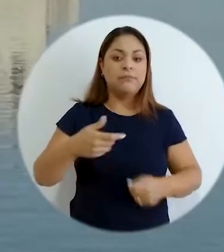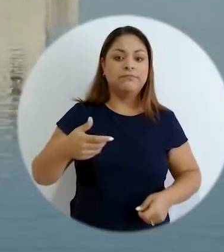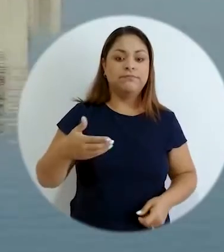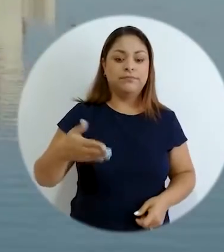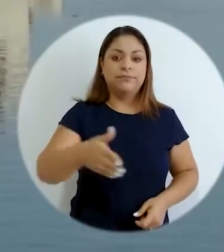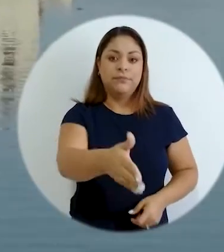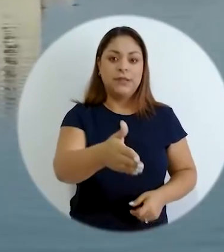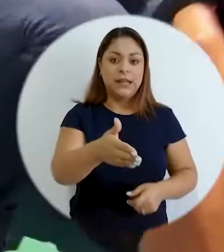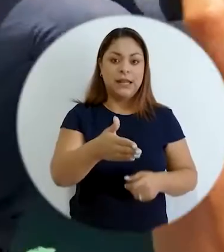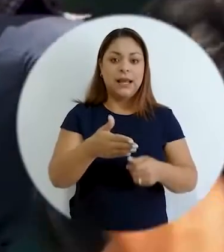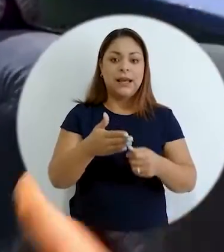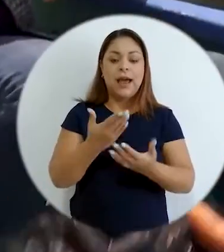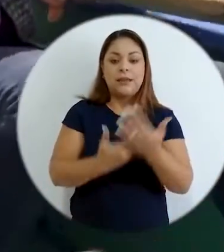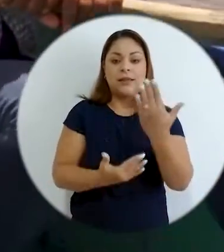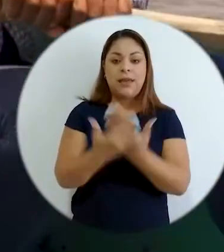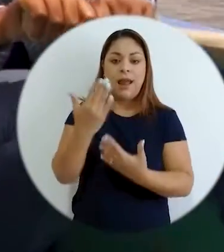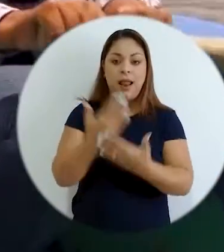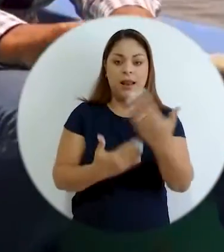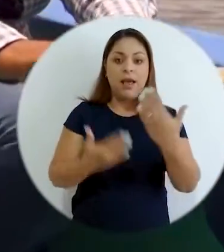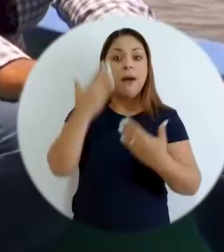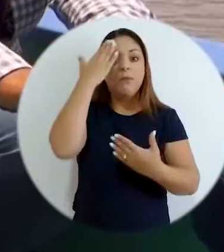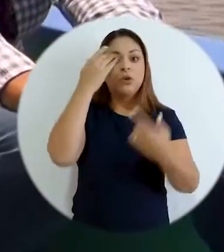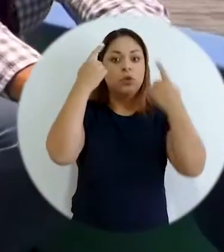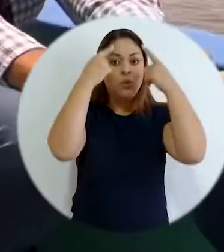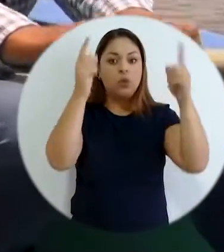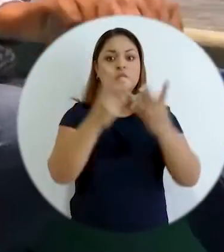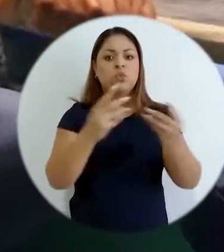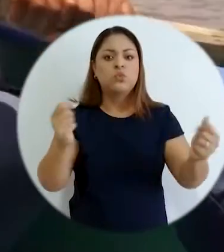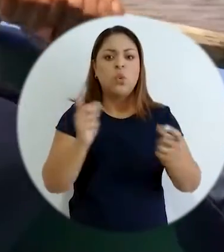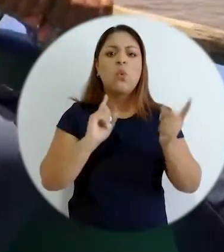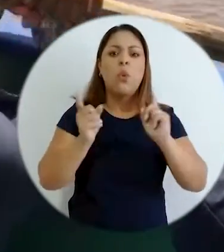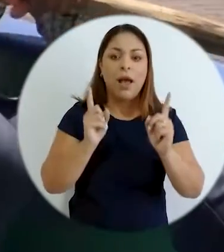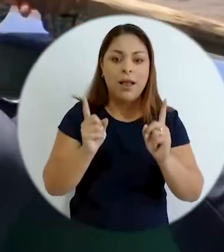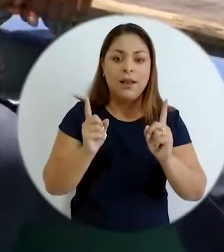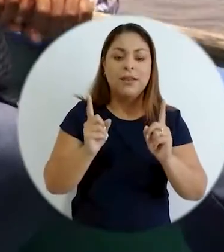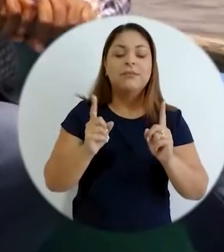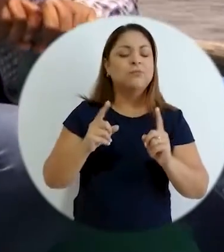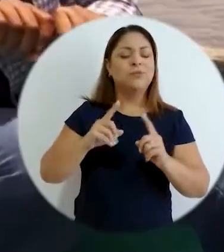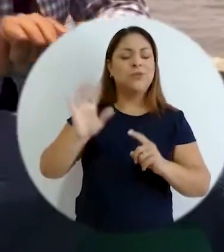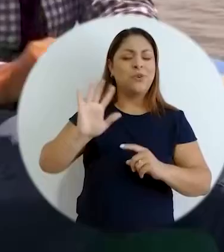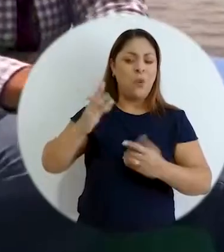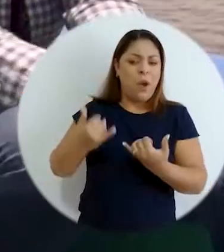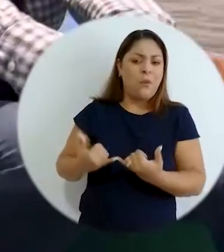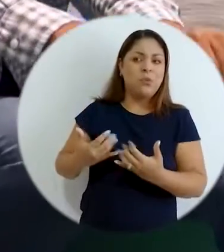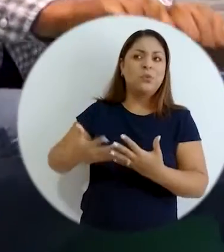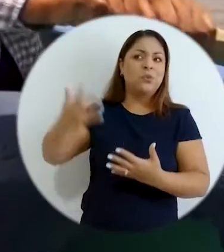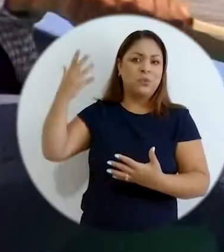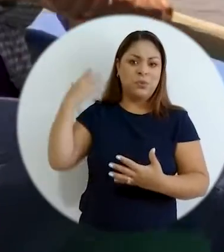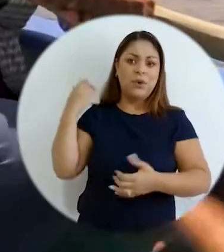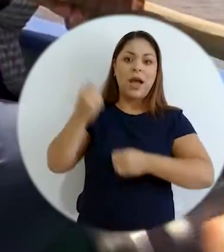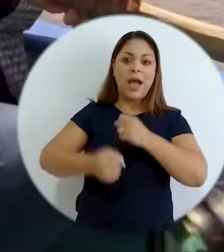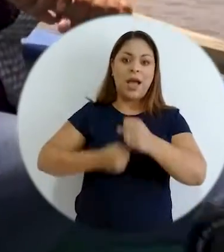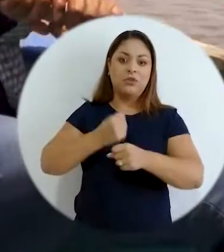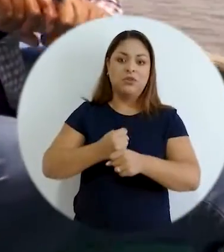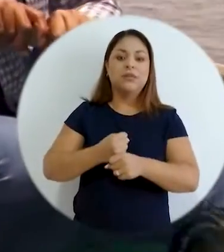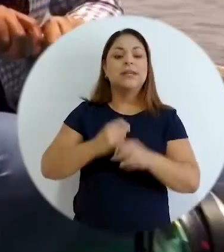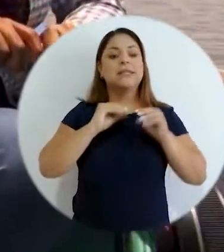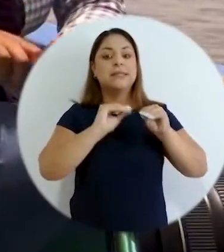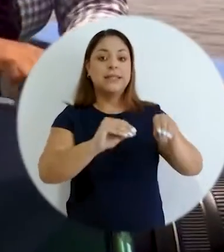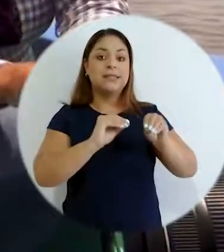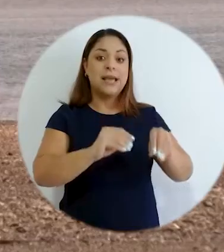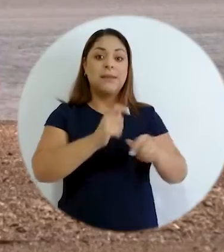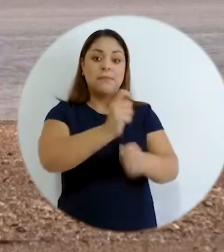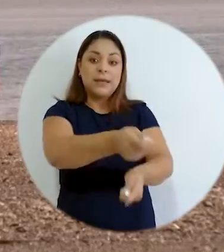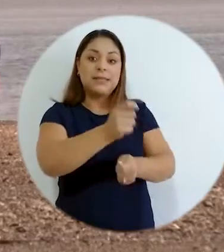pesquero en la parte interna del Golfo entonces ¿cuál fue la solución de la universidad hoy y ahora de hace más de 15 años? bueno